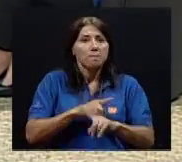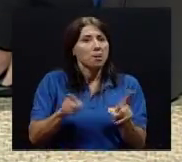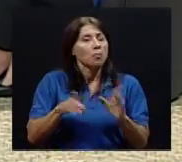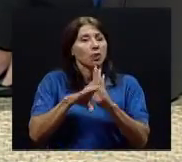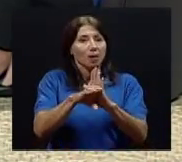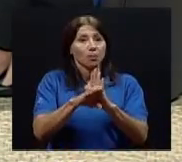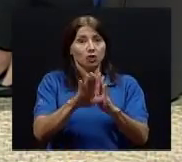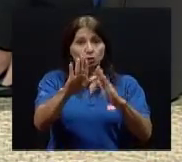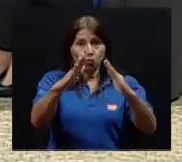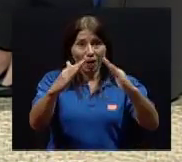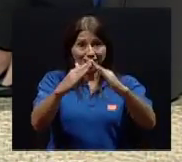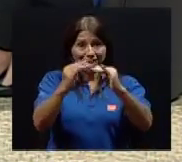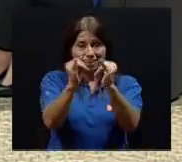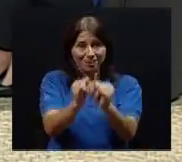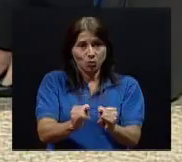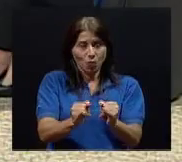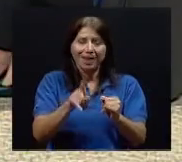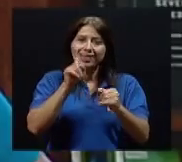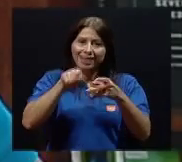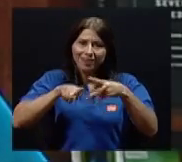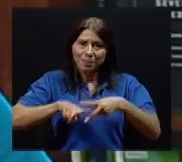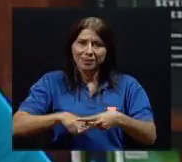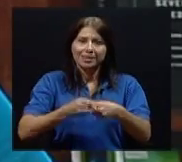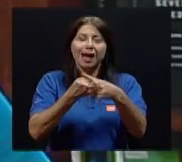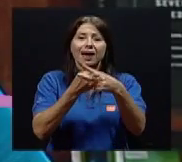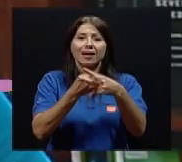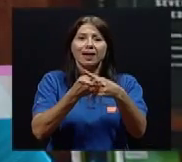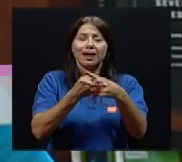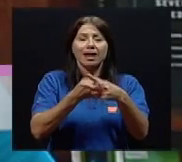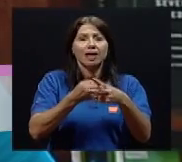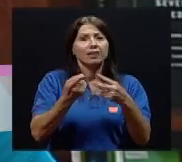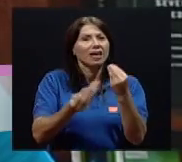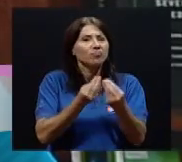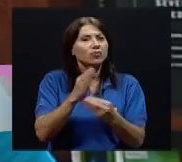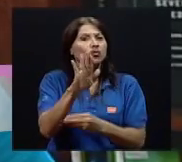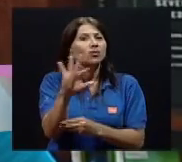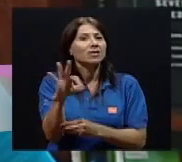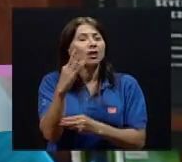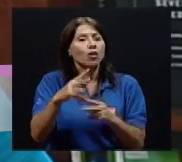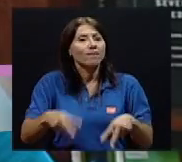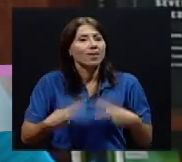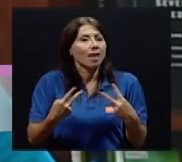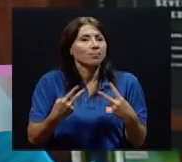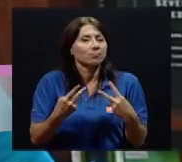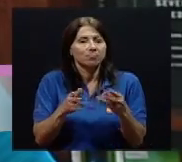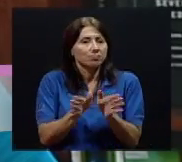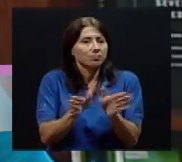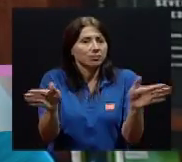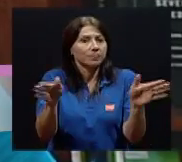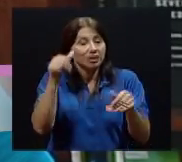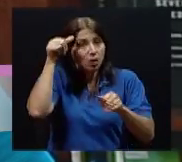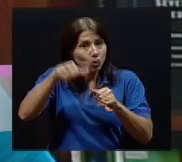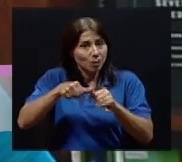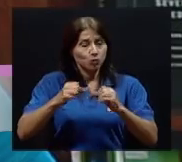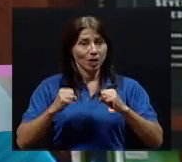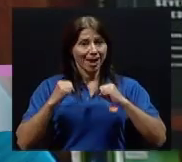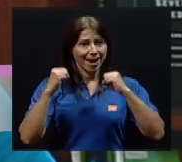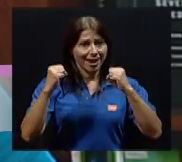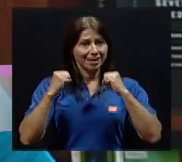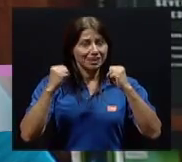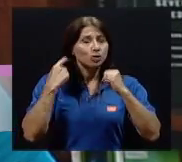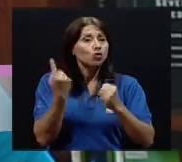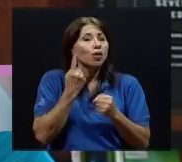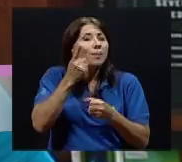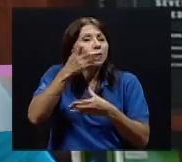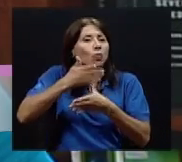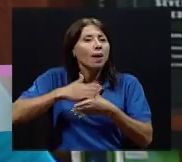Pero si es por el lado de manera individual, en la casa deberían empezar por hacer un enfoque hacia su estilo de vida de manera general.